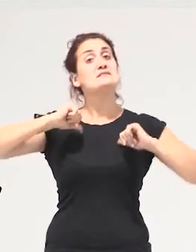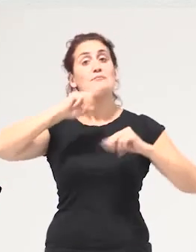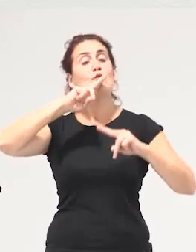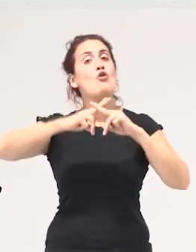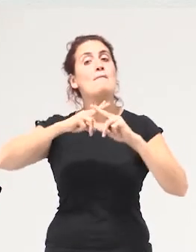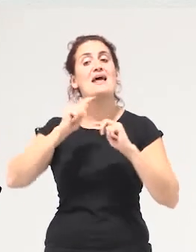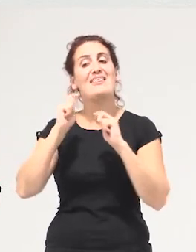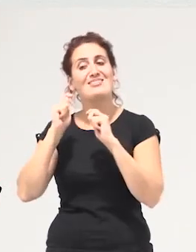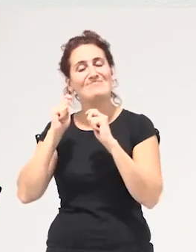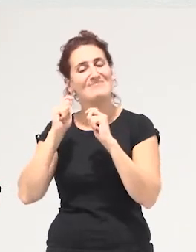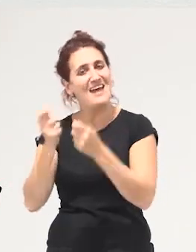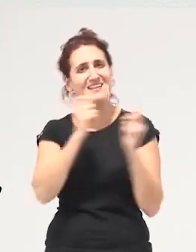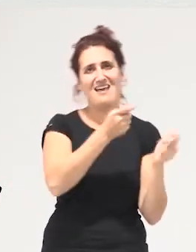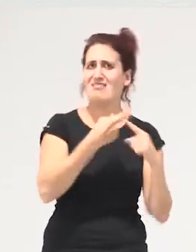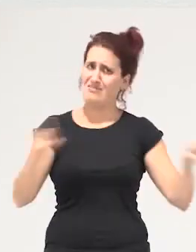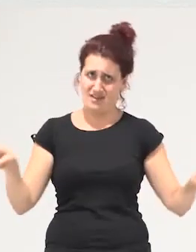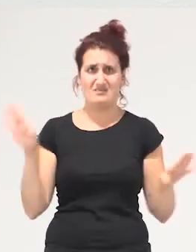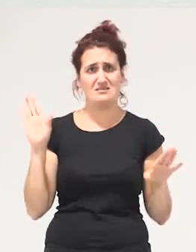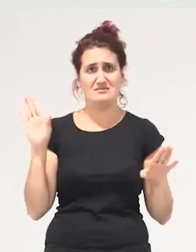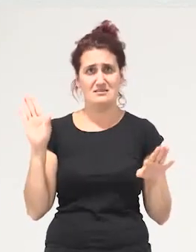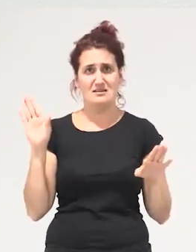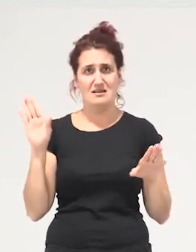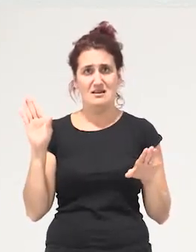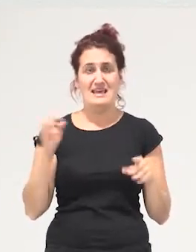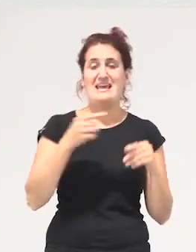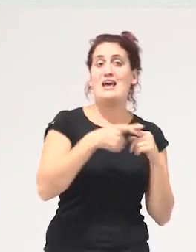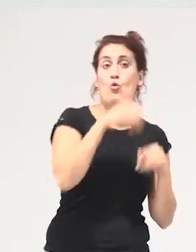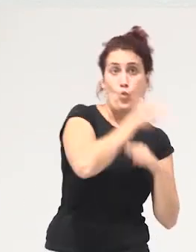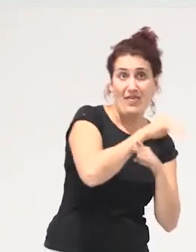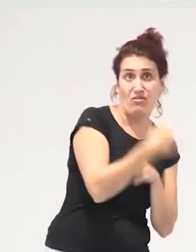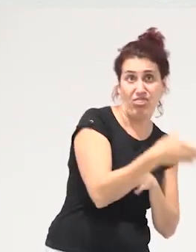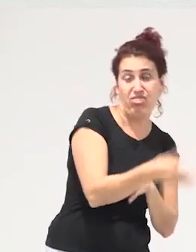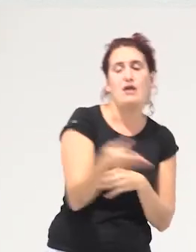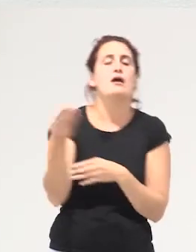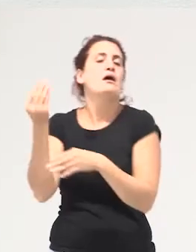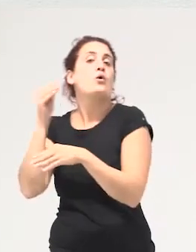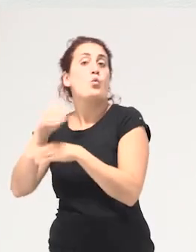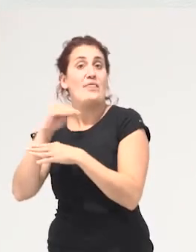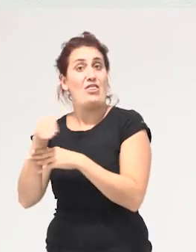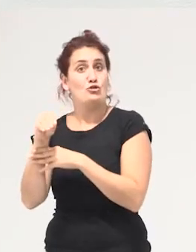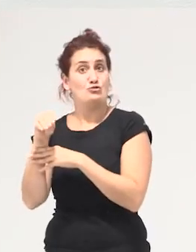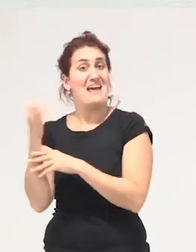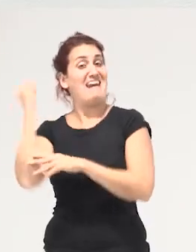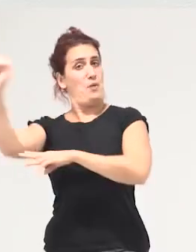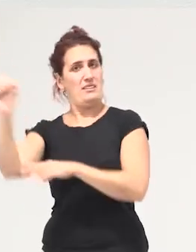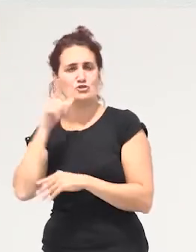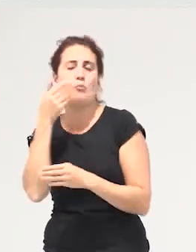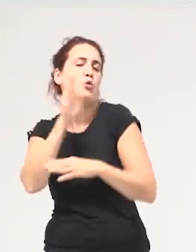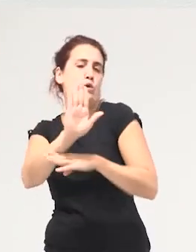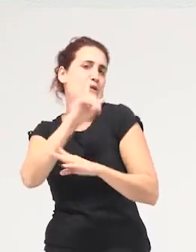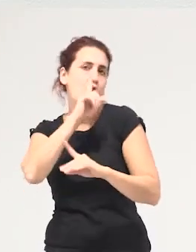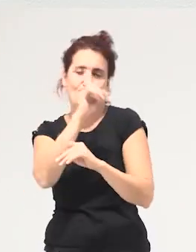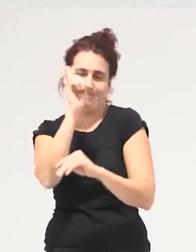empecemos a diferenciar de que estamos hablando la idea de cuidados en precario y cuidados rebeldes es una propuesta pero como podría ver tampoco convencen